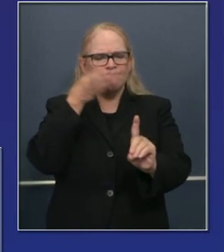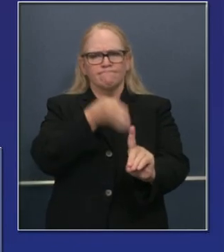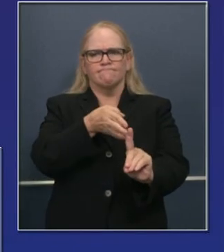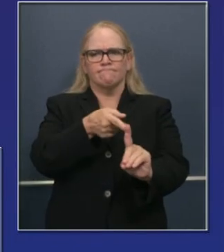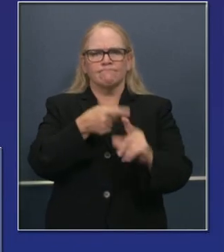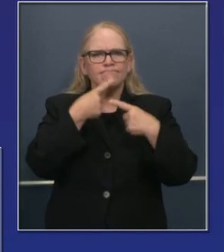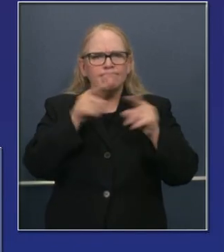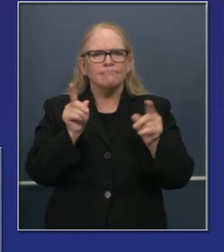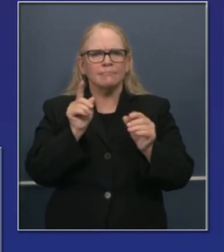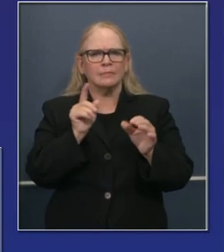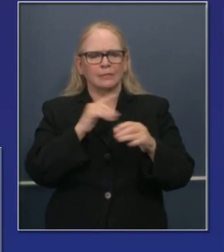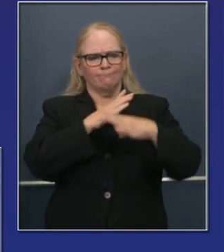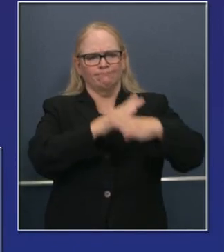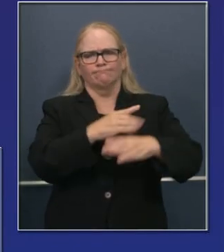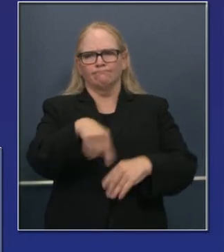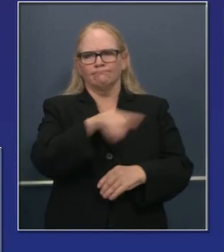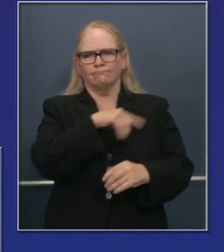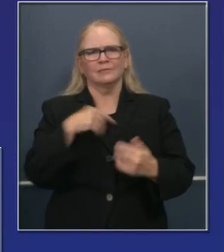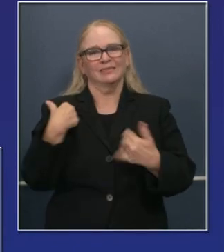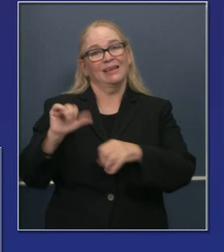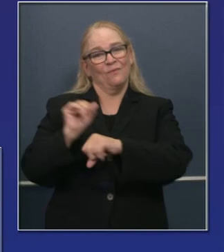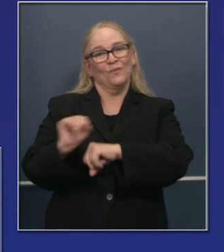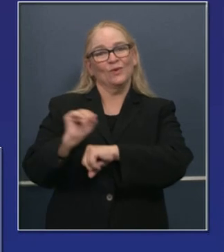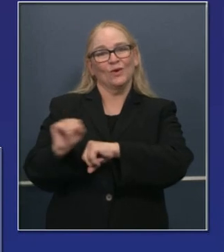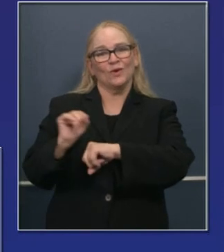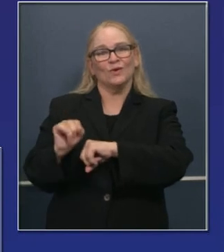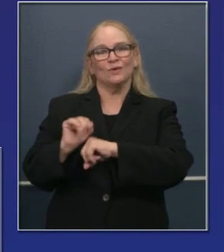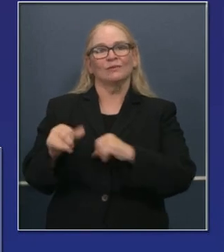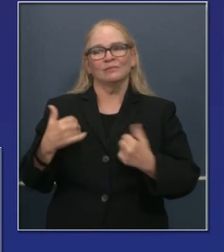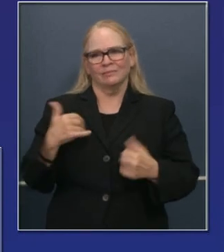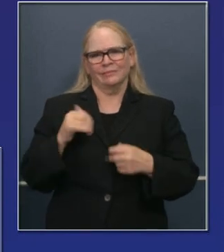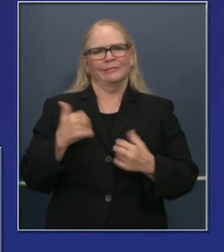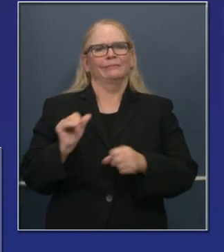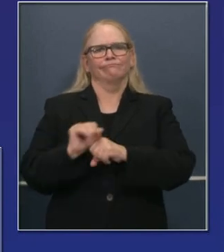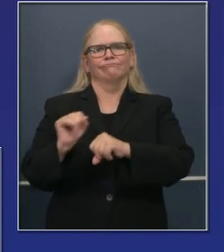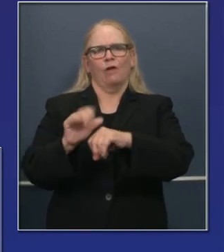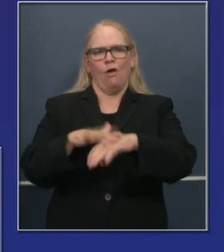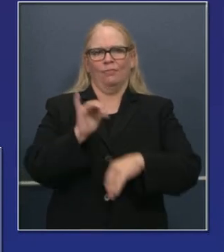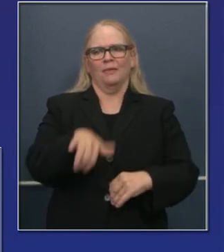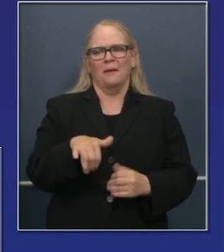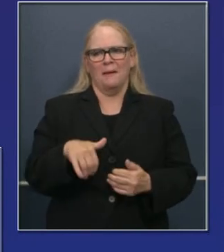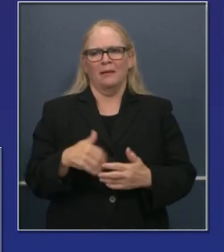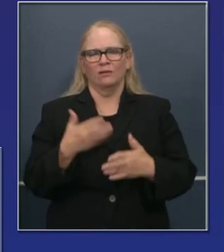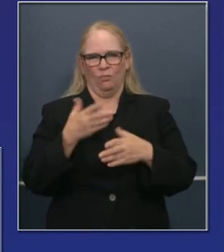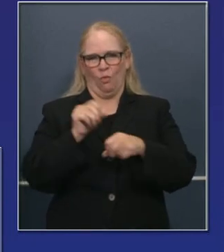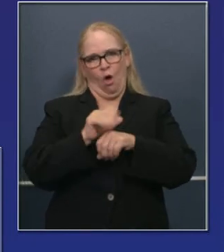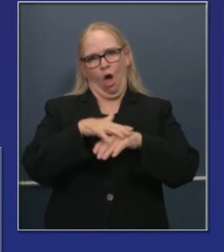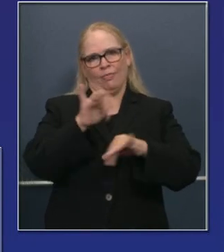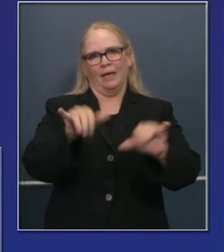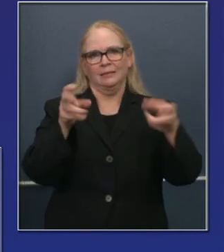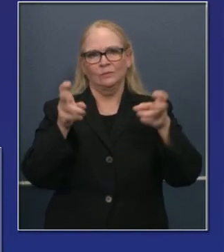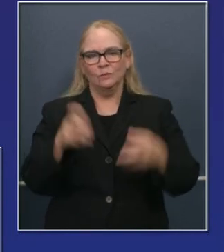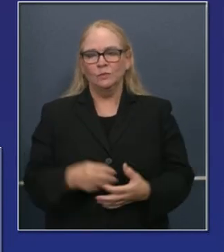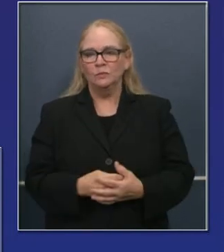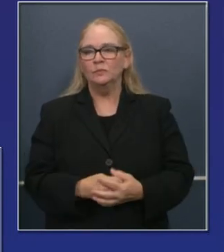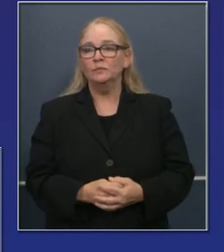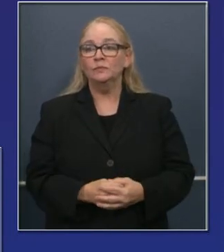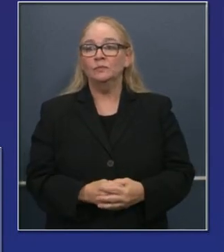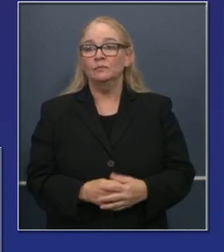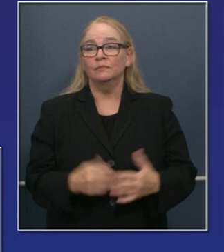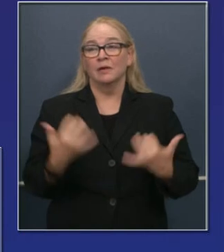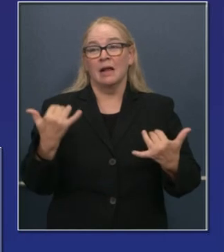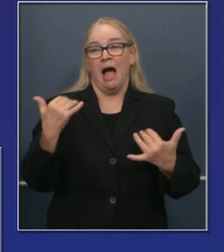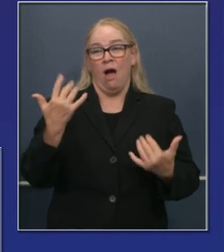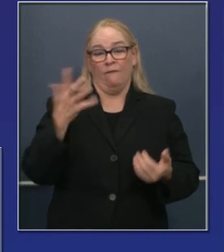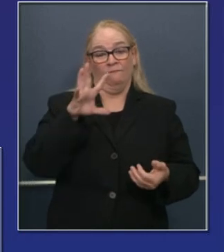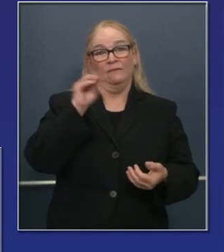Así que por eso trabajamos tiempo extra para ajustar eso precisamente. Debo señalar hace un momento, mencioné, tenemos